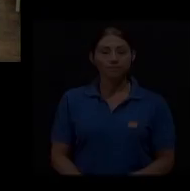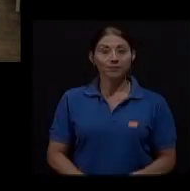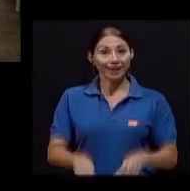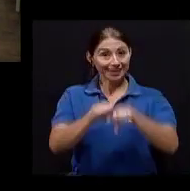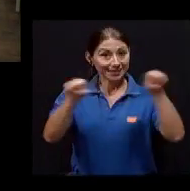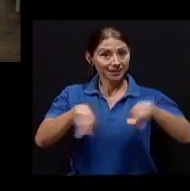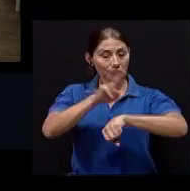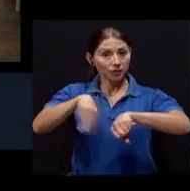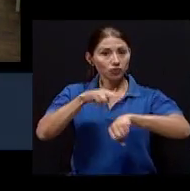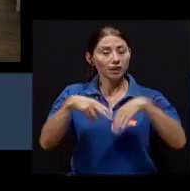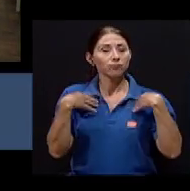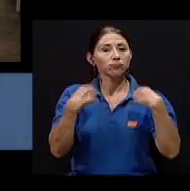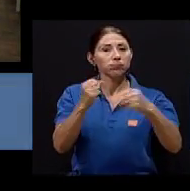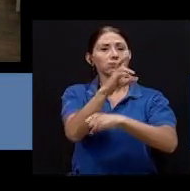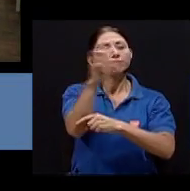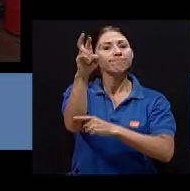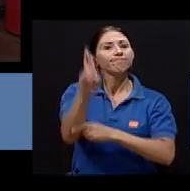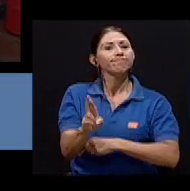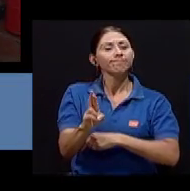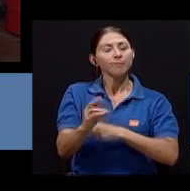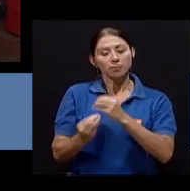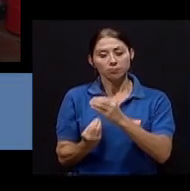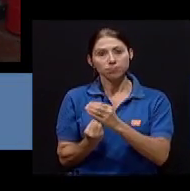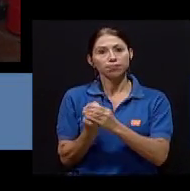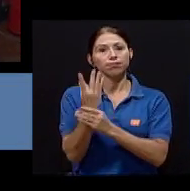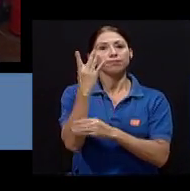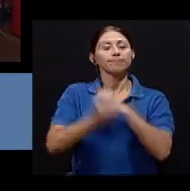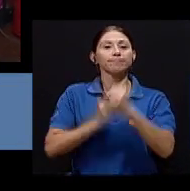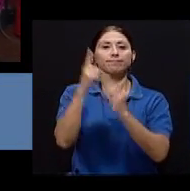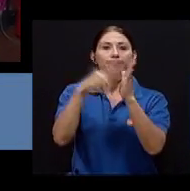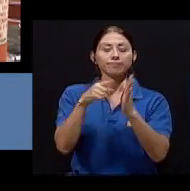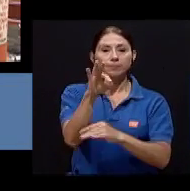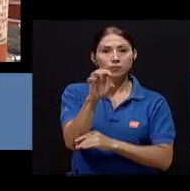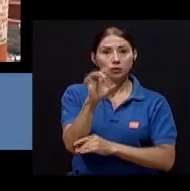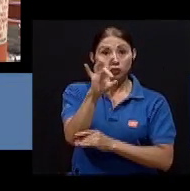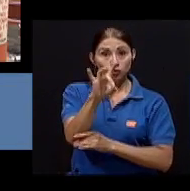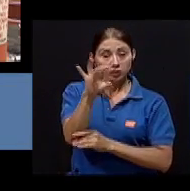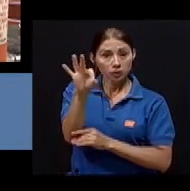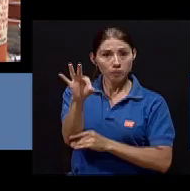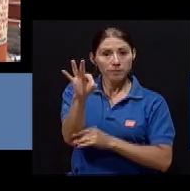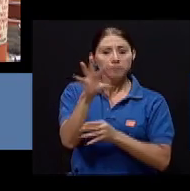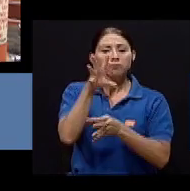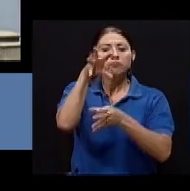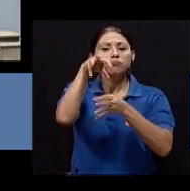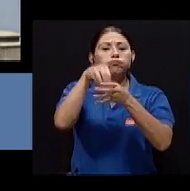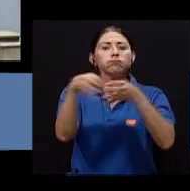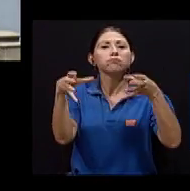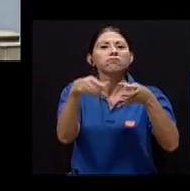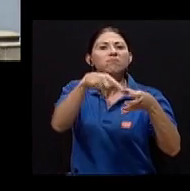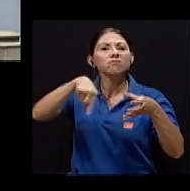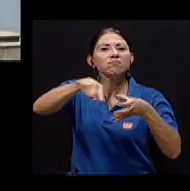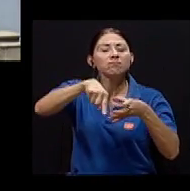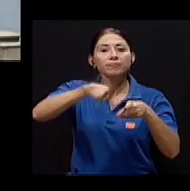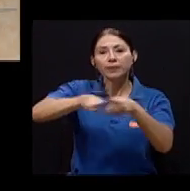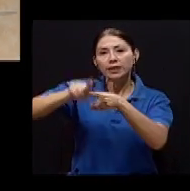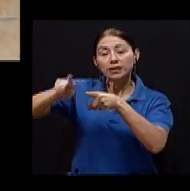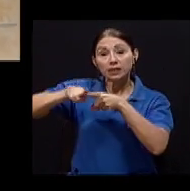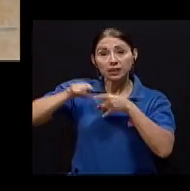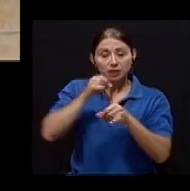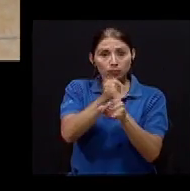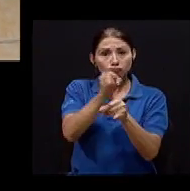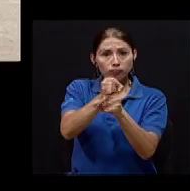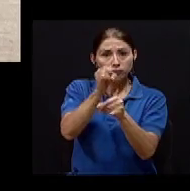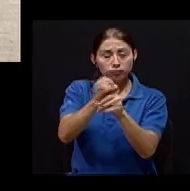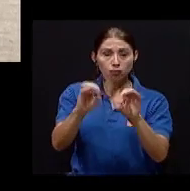El Sistema Nacional de Salud de Costa Rica se creó en 1989. Está integrado por un conjunto de instituciones y